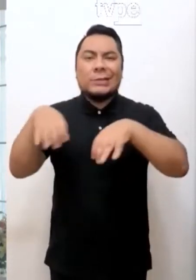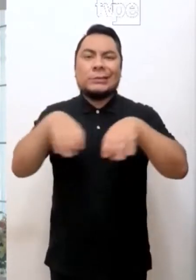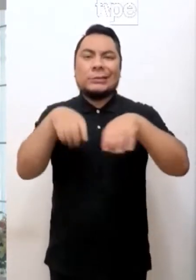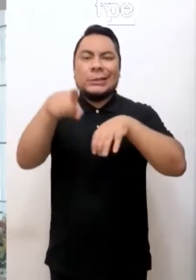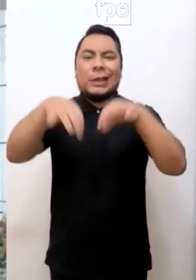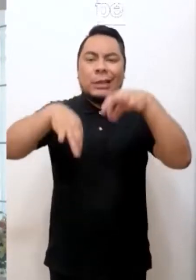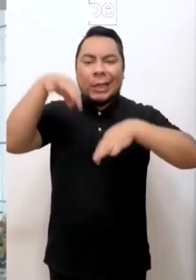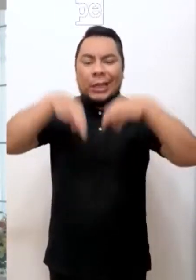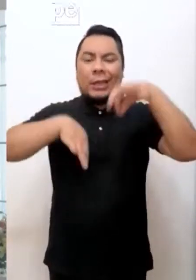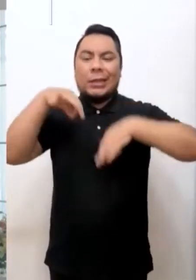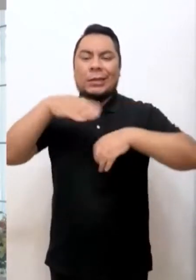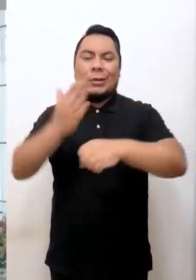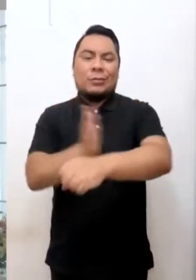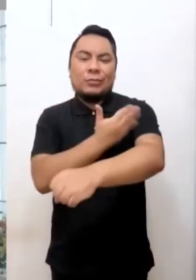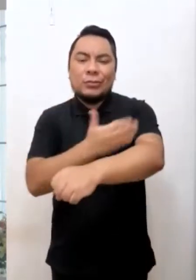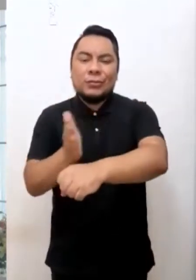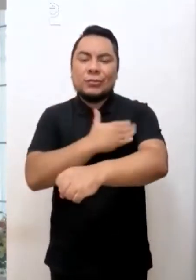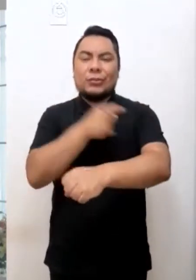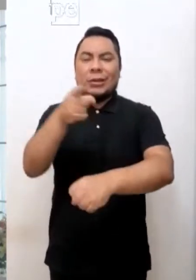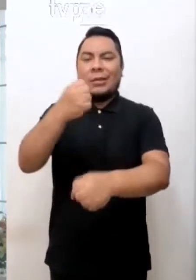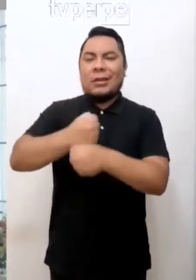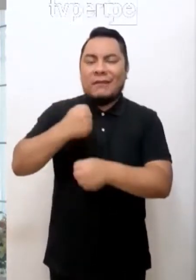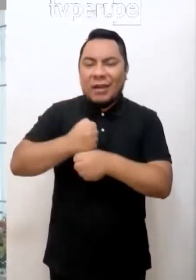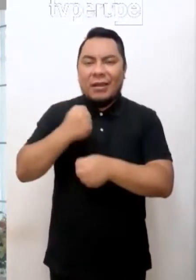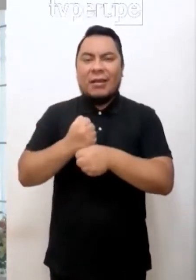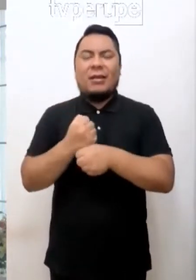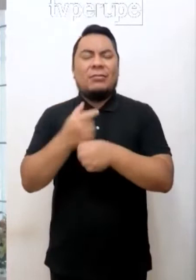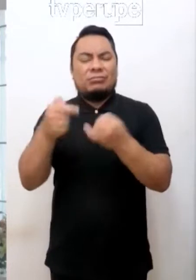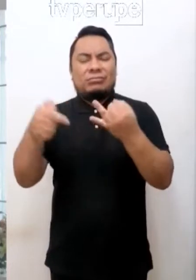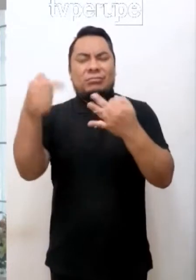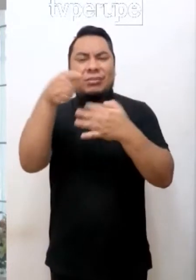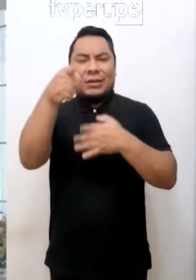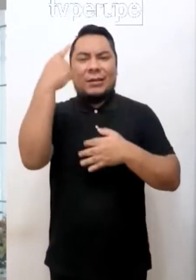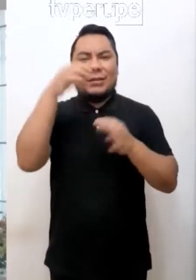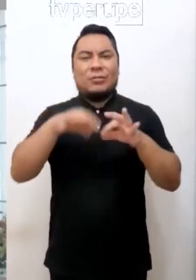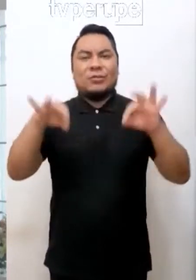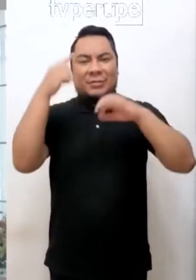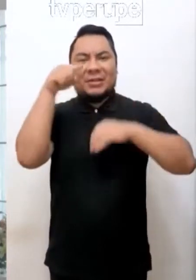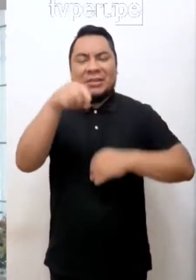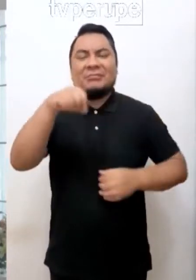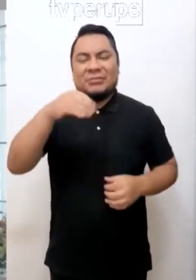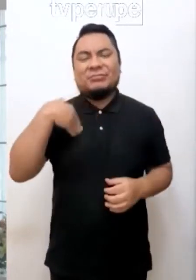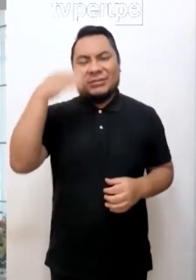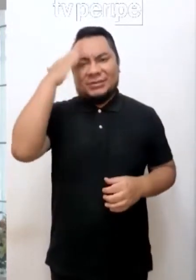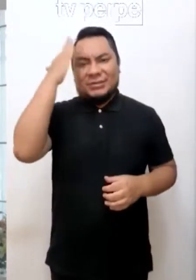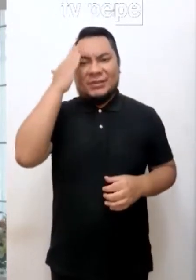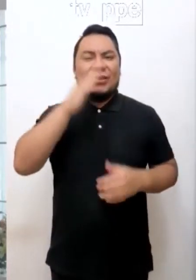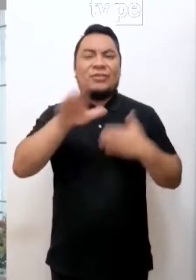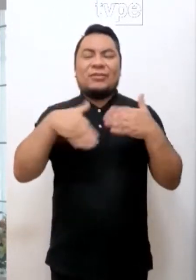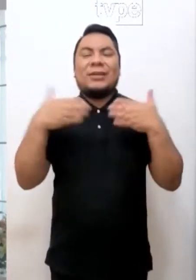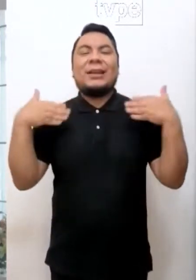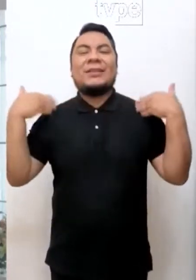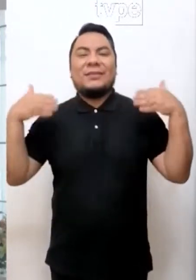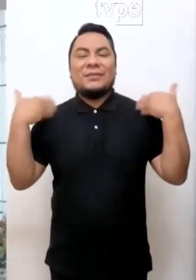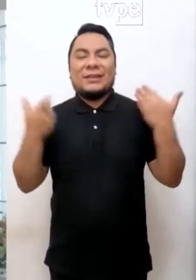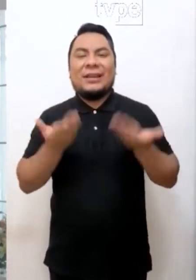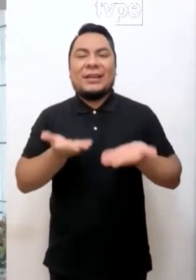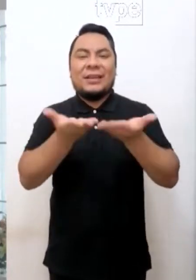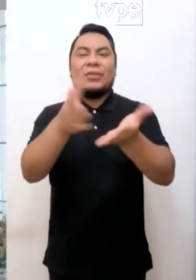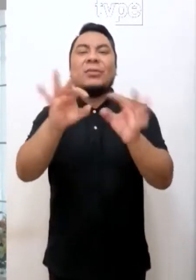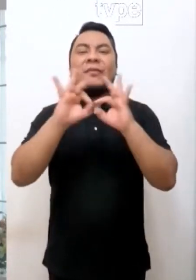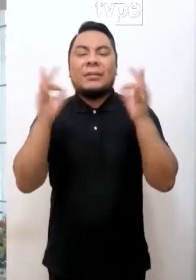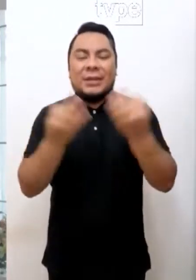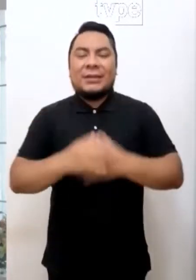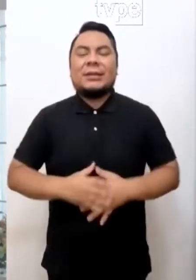el teatro, la música, el trabajar, es algo muy importante para ti y no sabes todas las alegrías